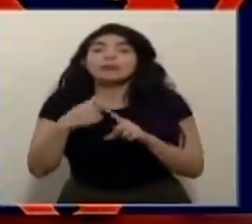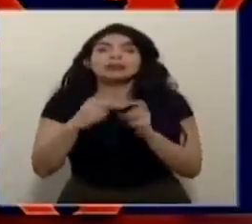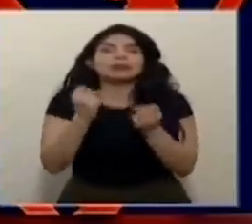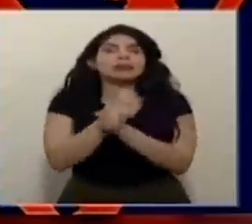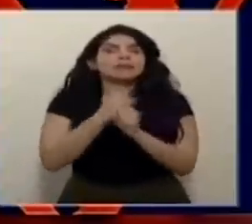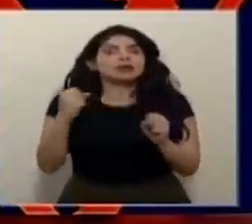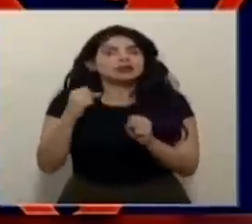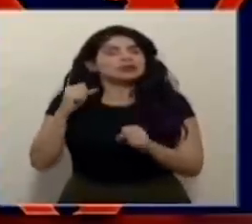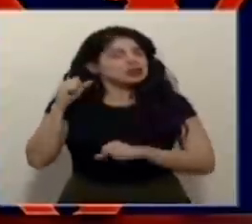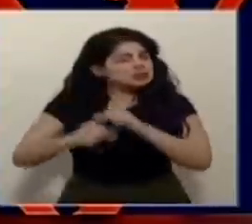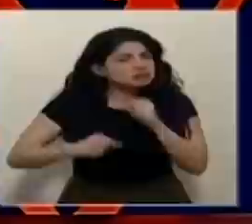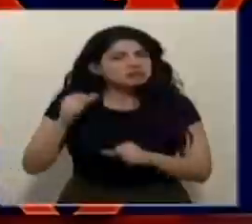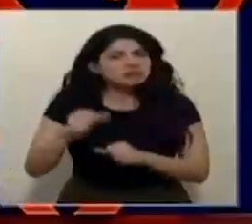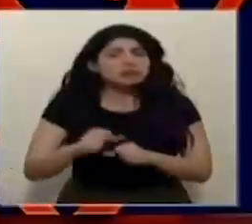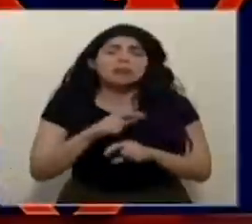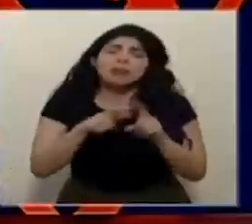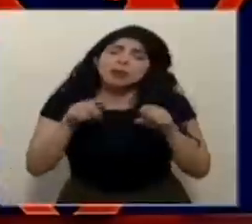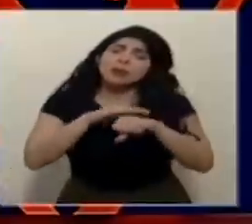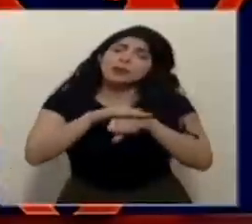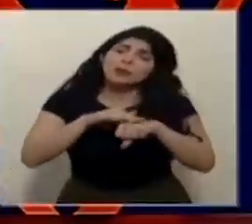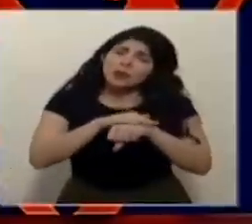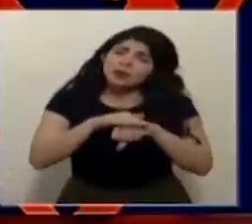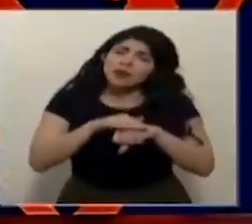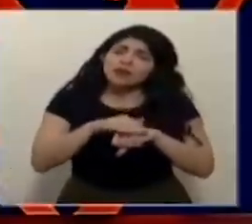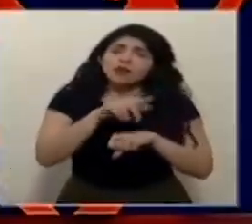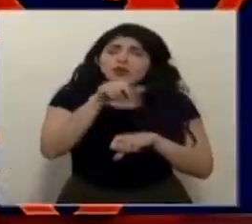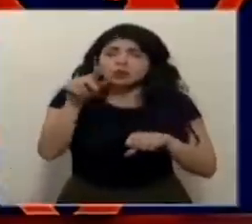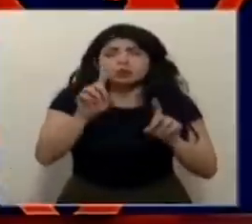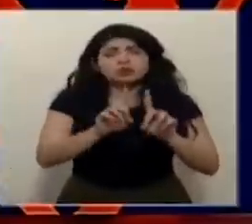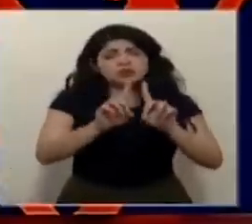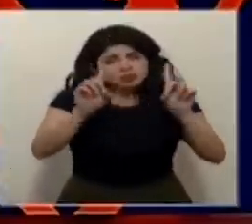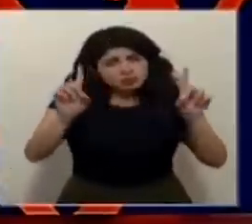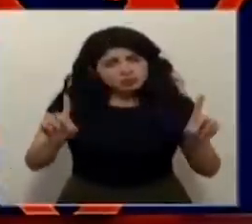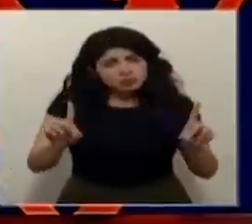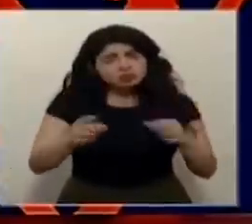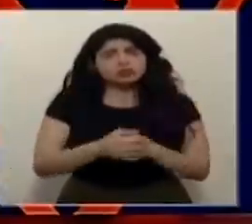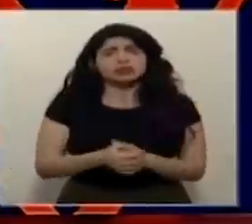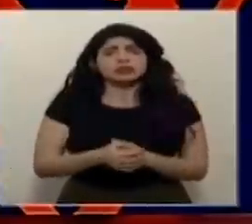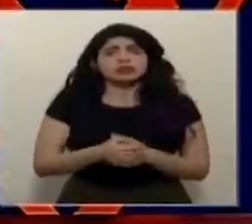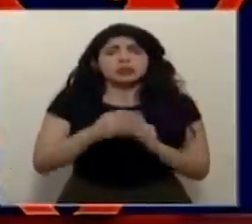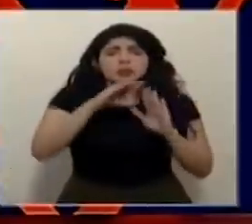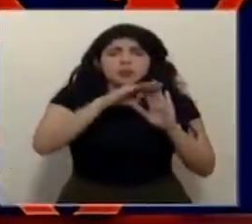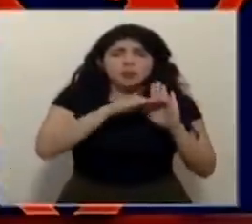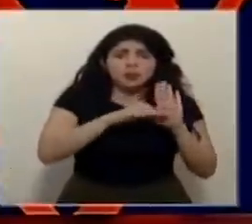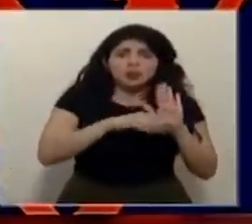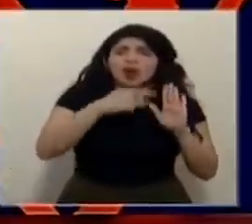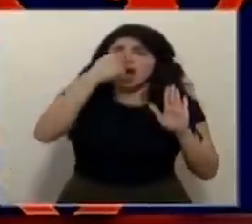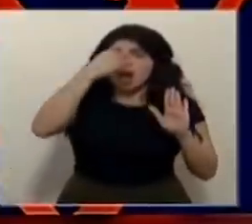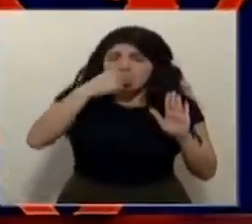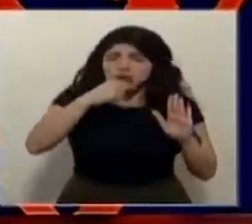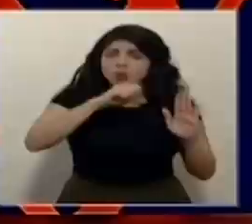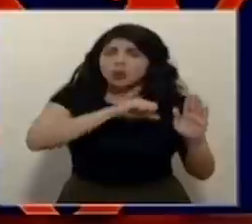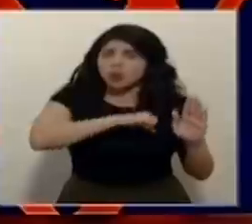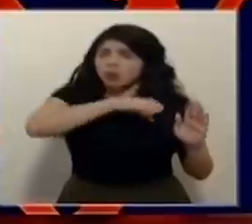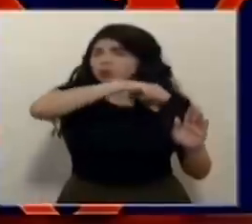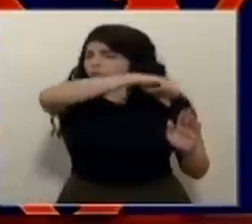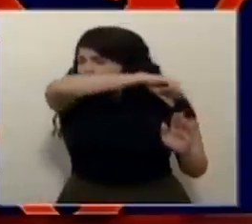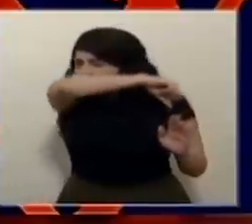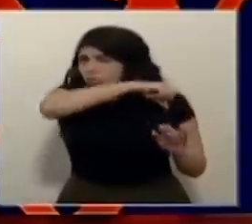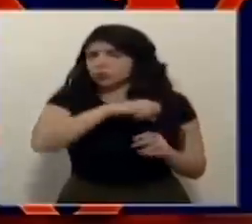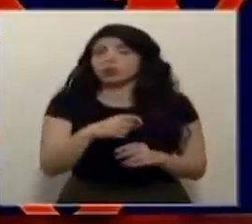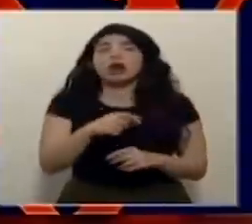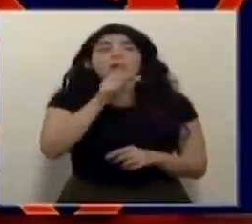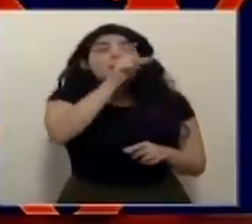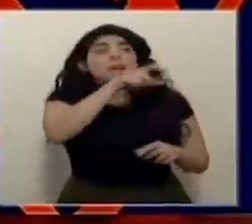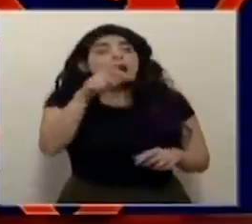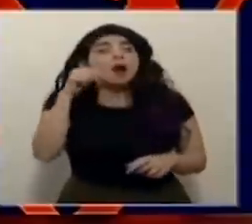Por favor, hay que mantener el distanciamiento, hay que mantener los protocolos de estornudo, protocolos de la tos, cuidar a